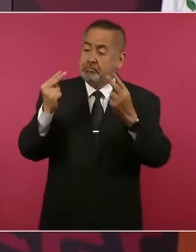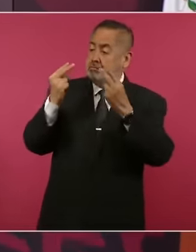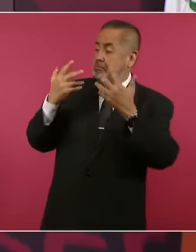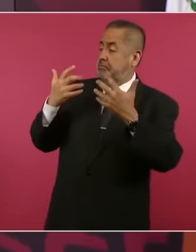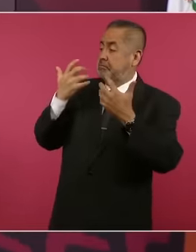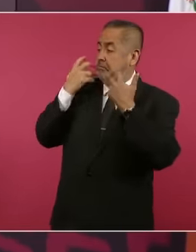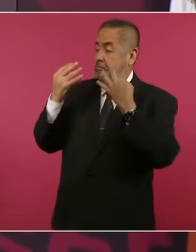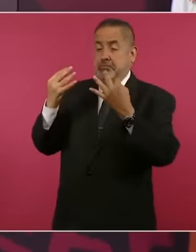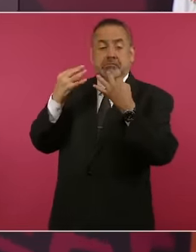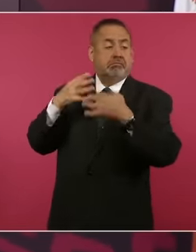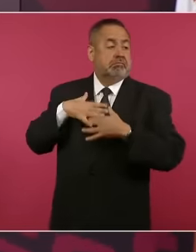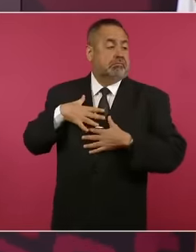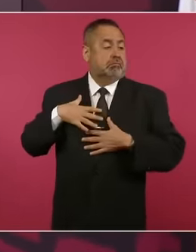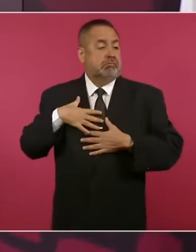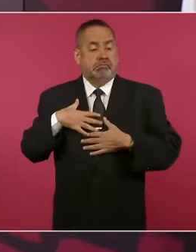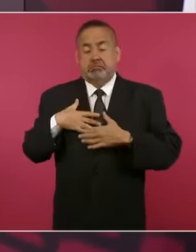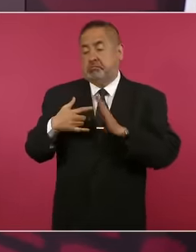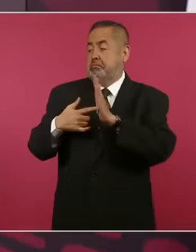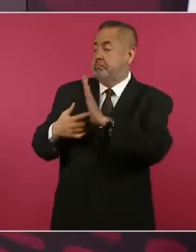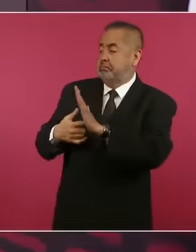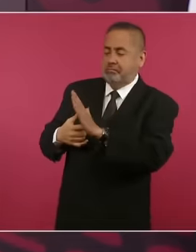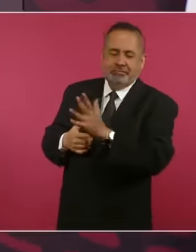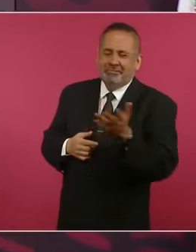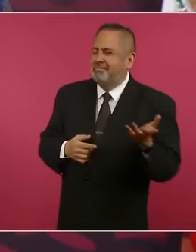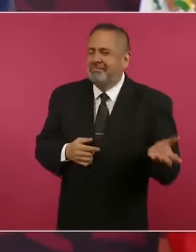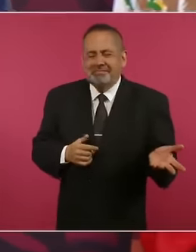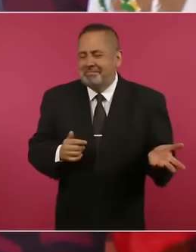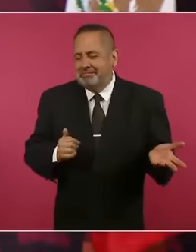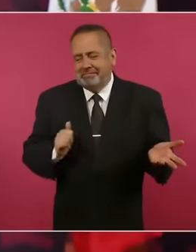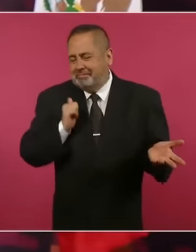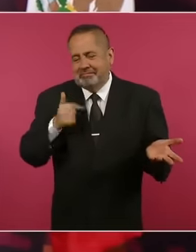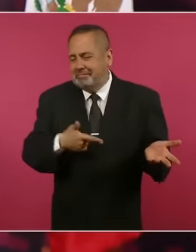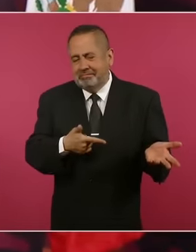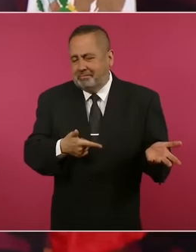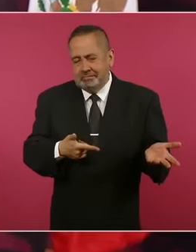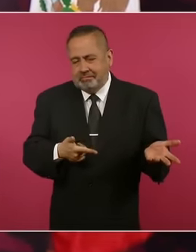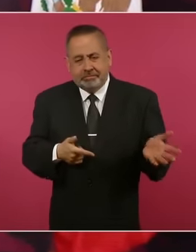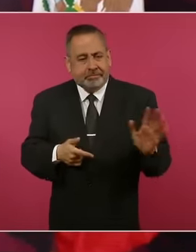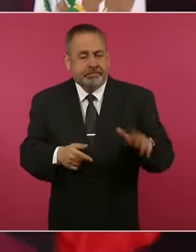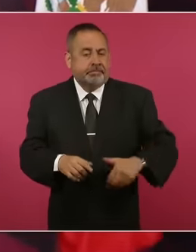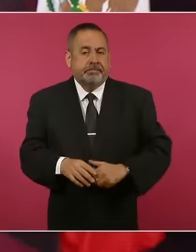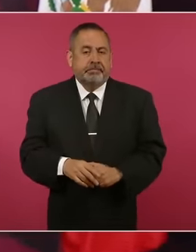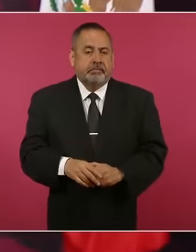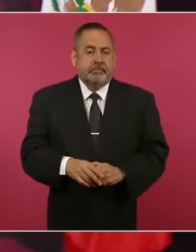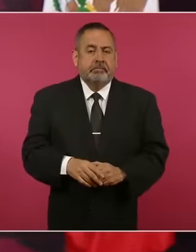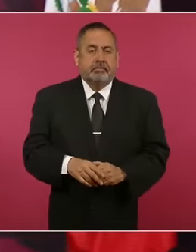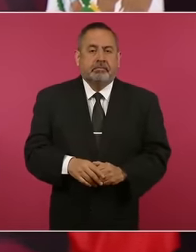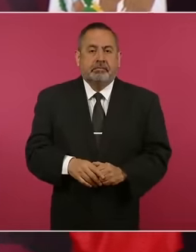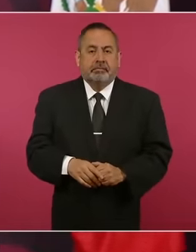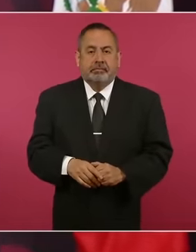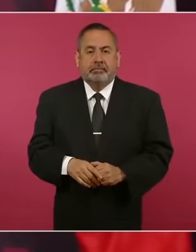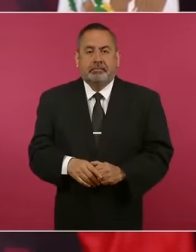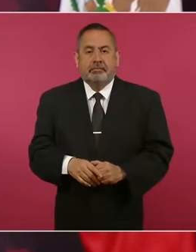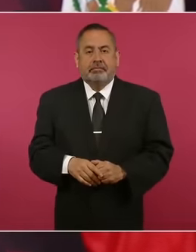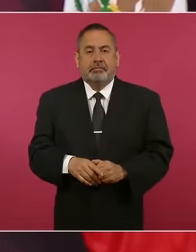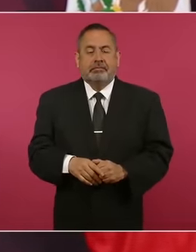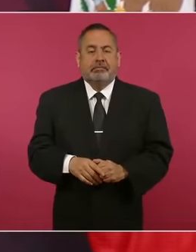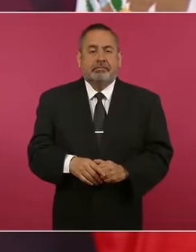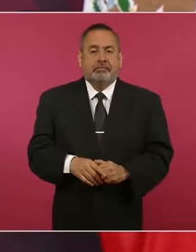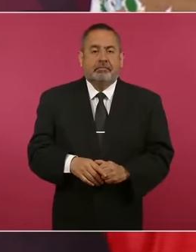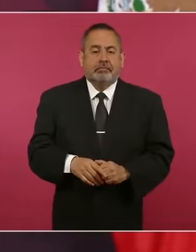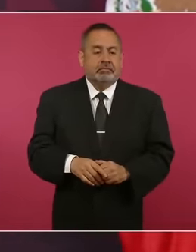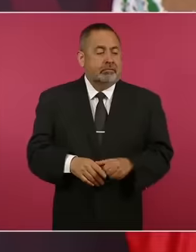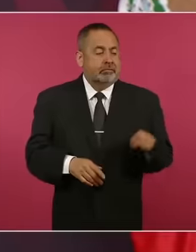sólo mostrar el que se es de